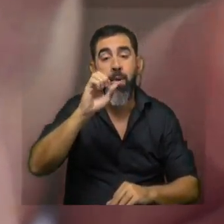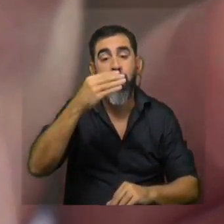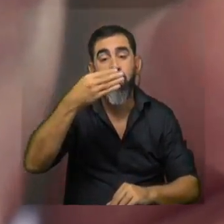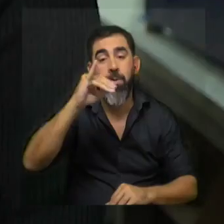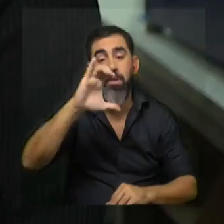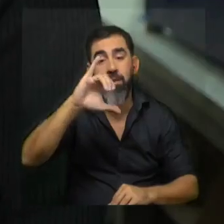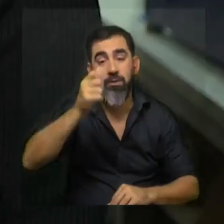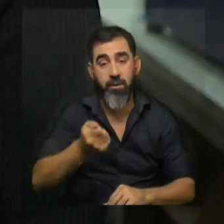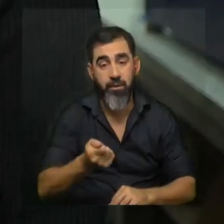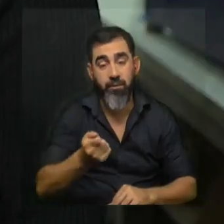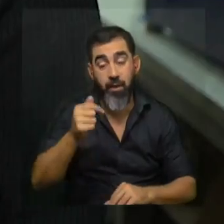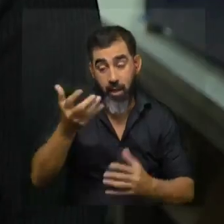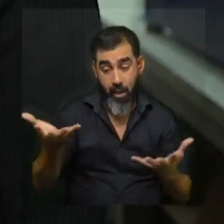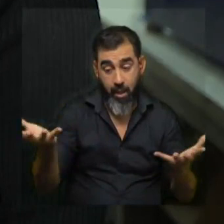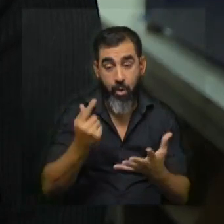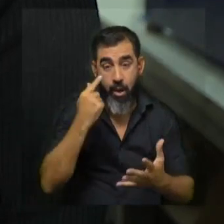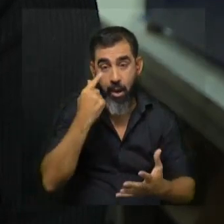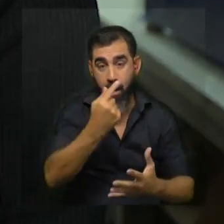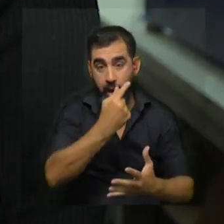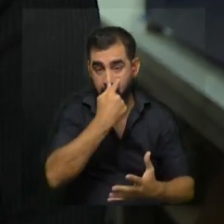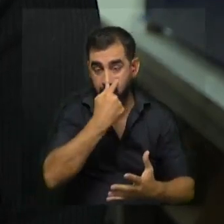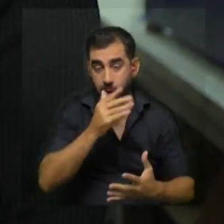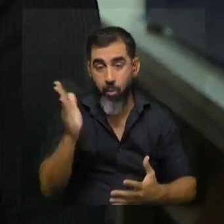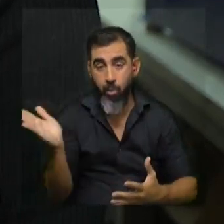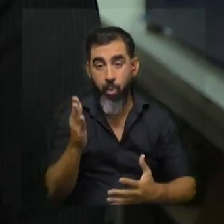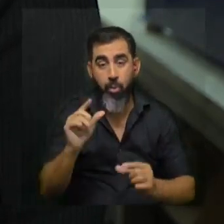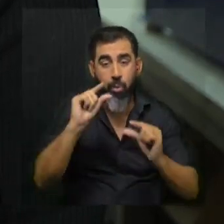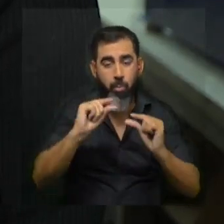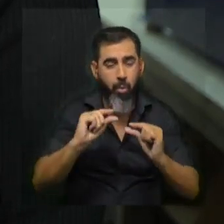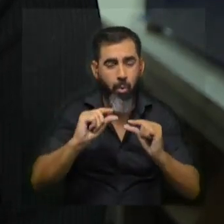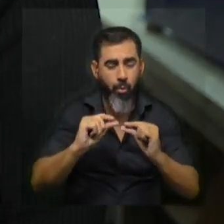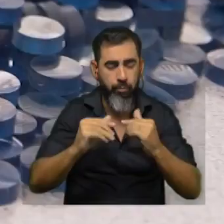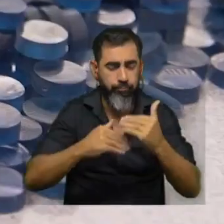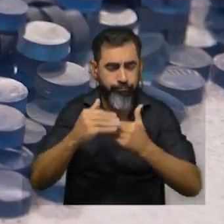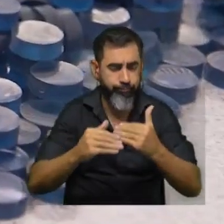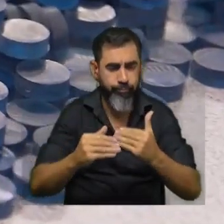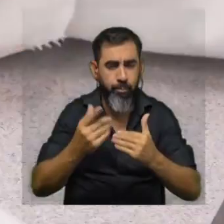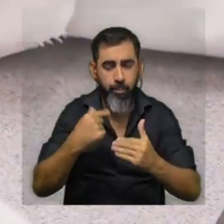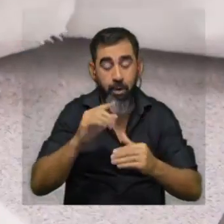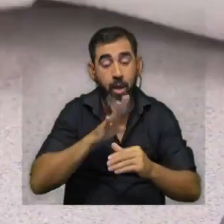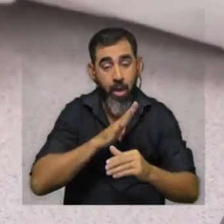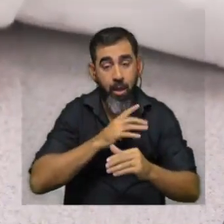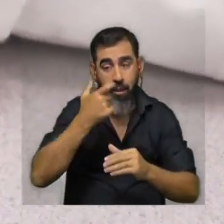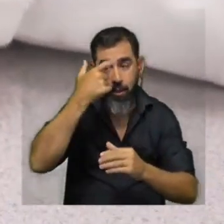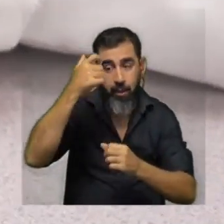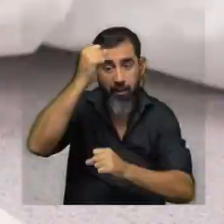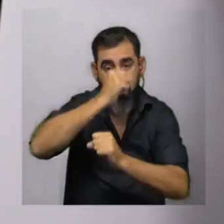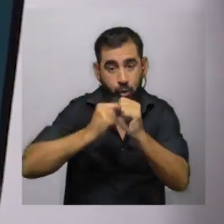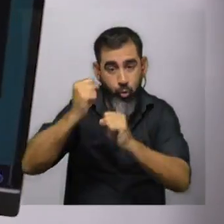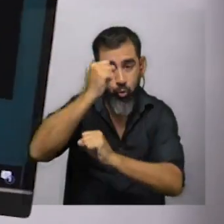hoy en día los lentes de contacto se fabrican con pocos pasos pero muy apoyados por la tecnología